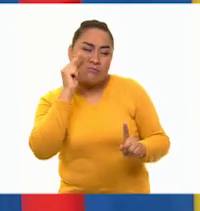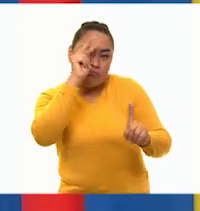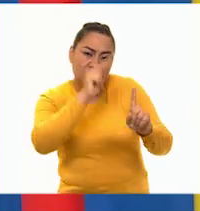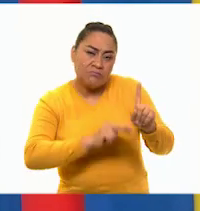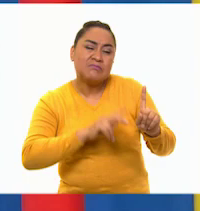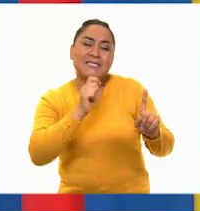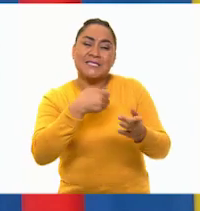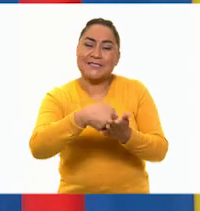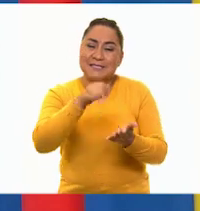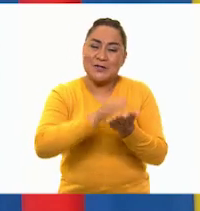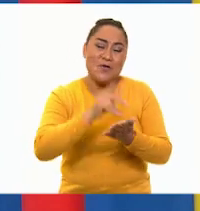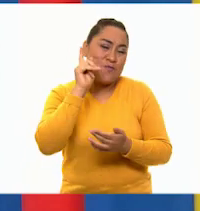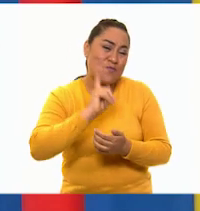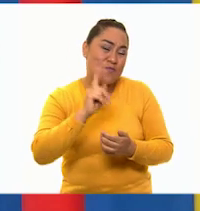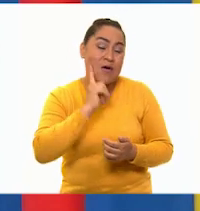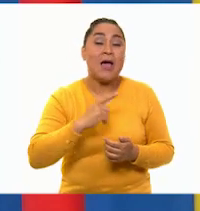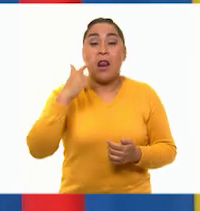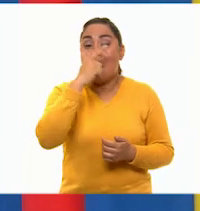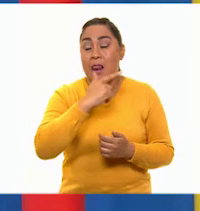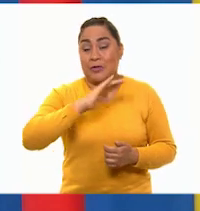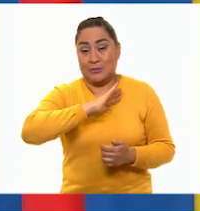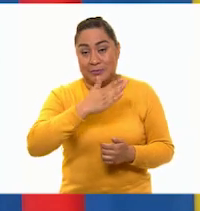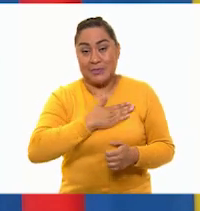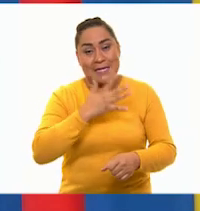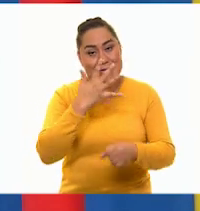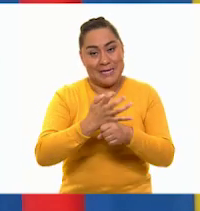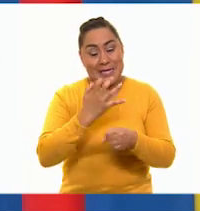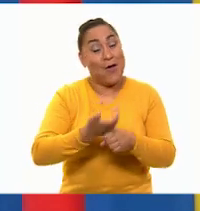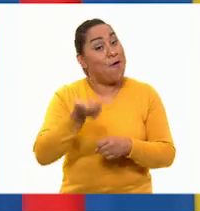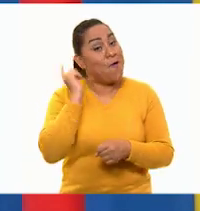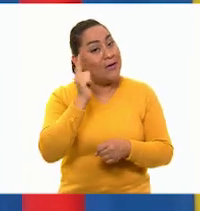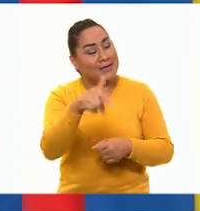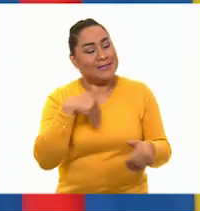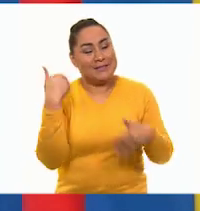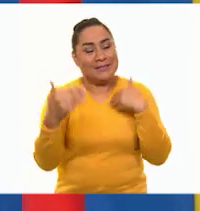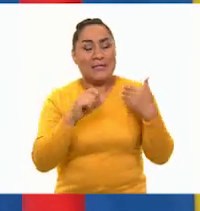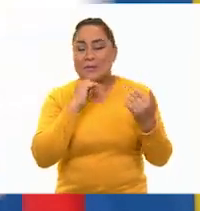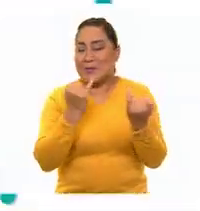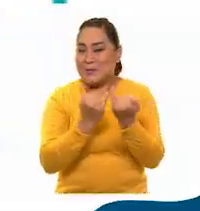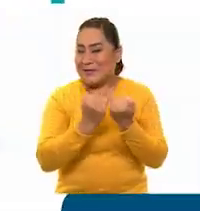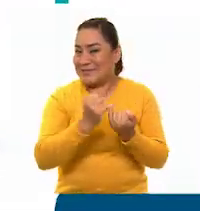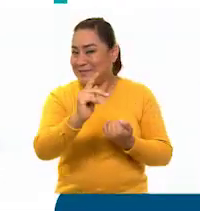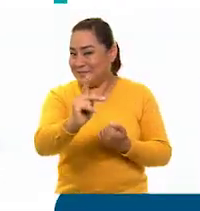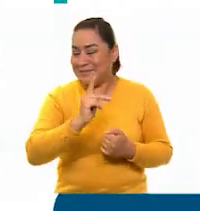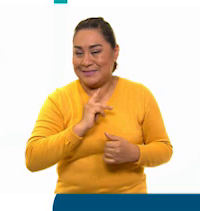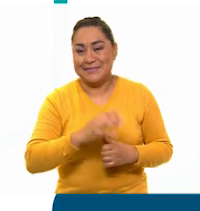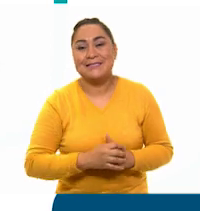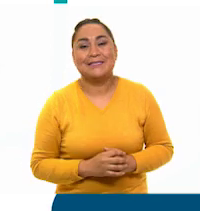heroína de lengua materna español de quinto grado. Y espero que lo hayan disfrutado tanto como nosotros.